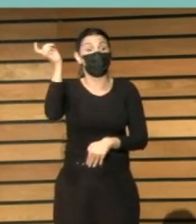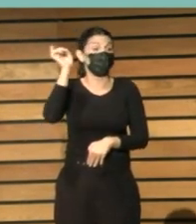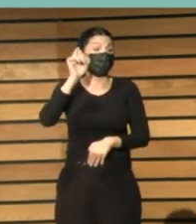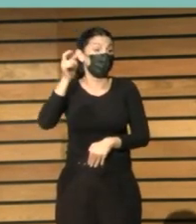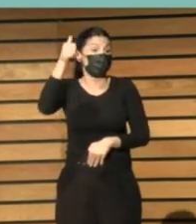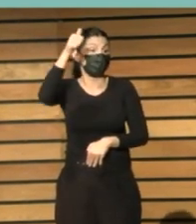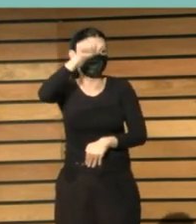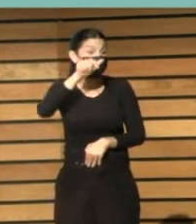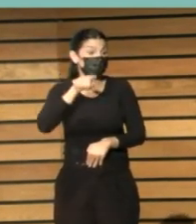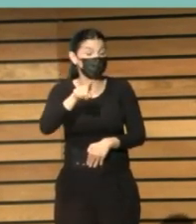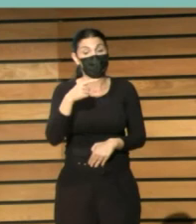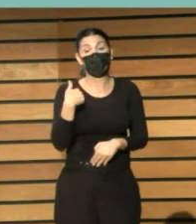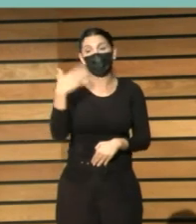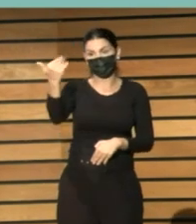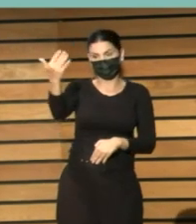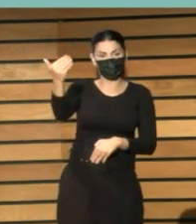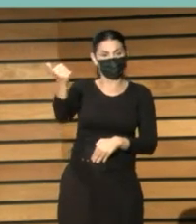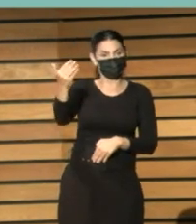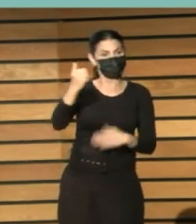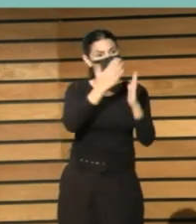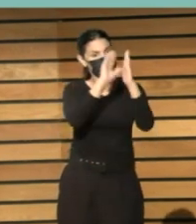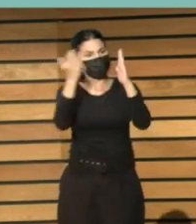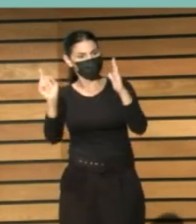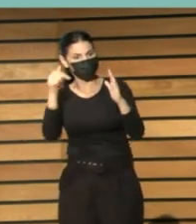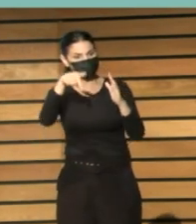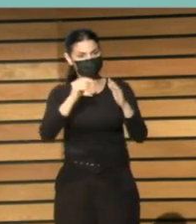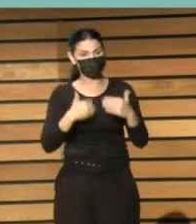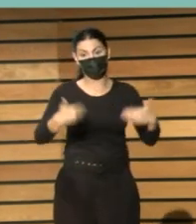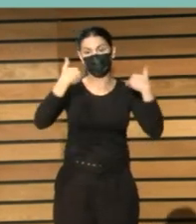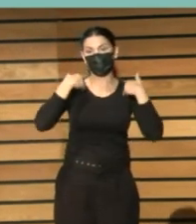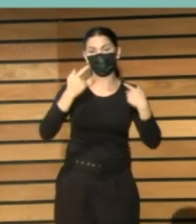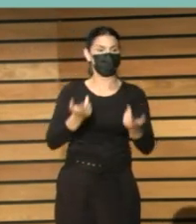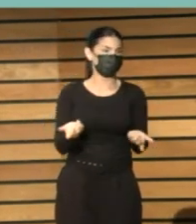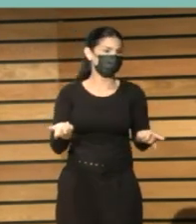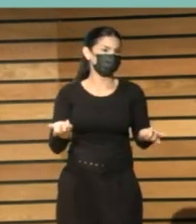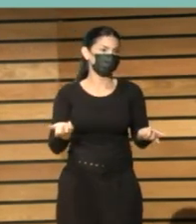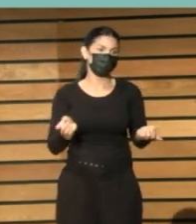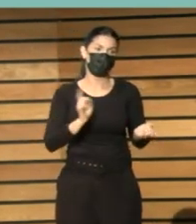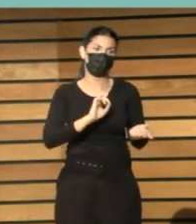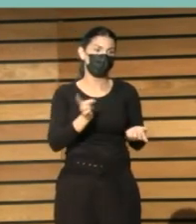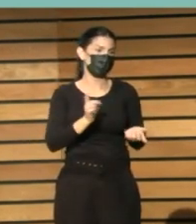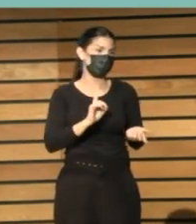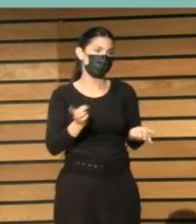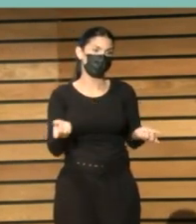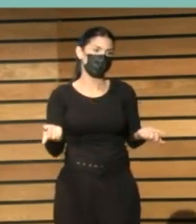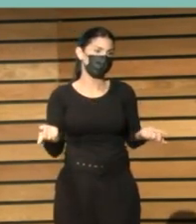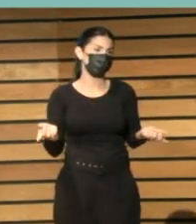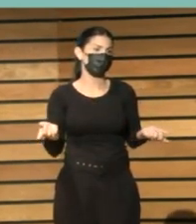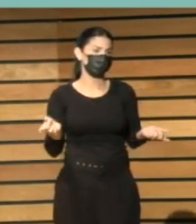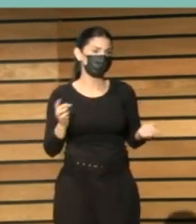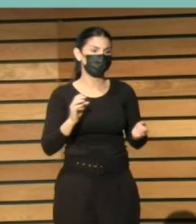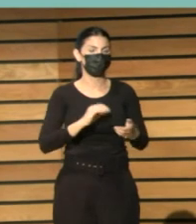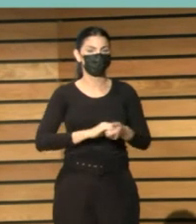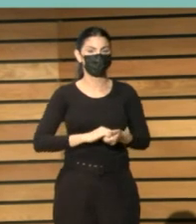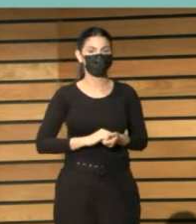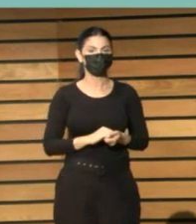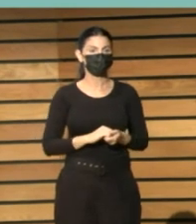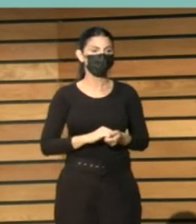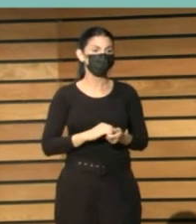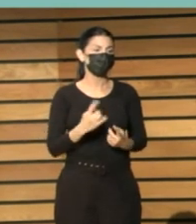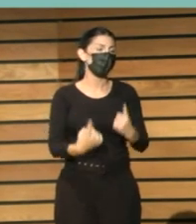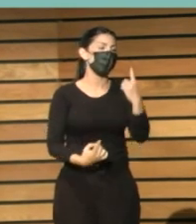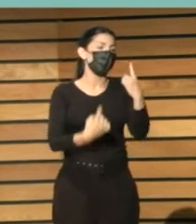aguanta a los niños y dice bueno pues vente allí y échate la siesta también salvo honrosas excepciones